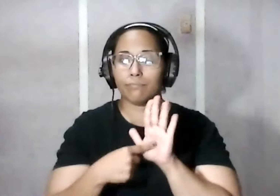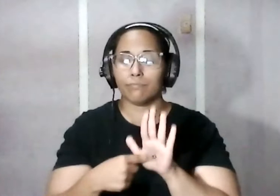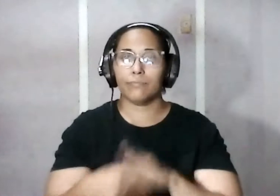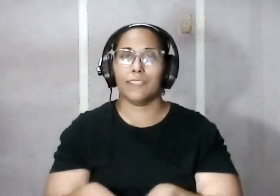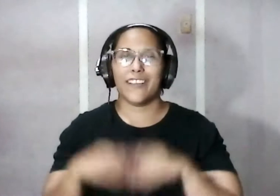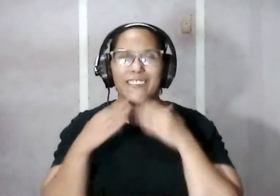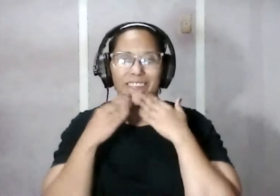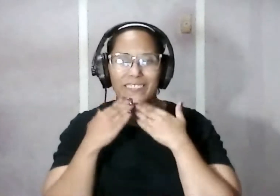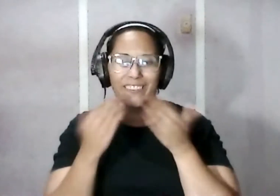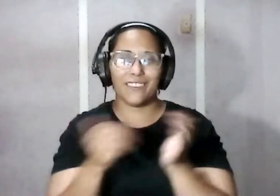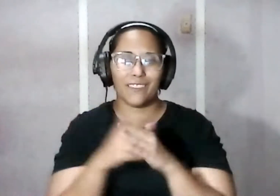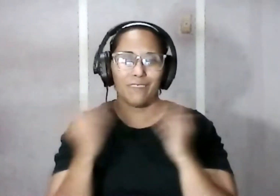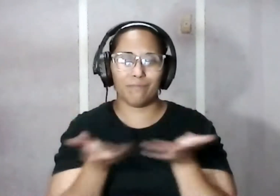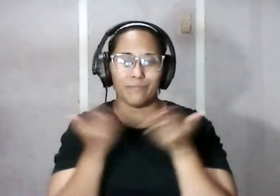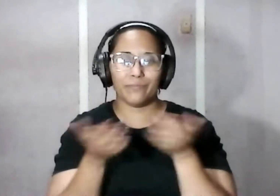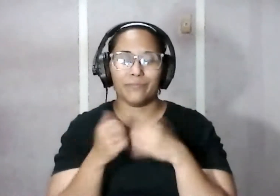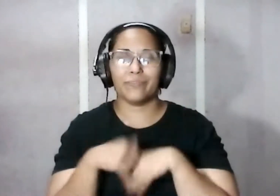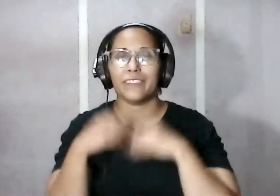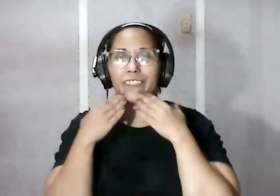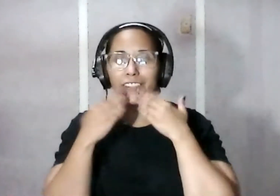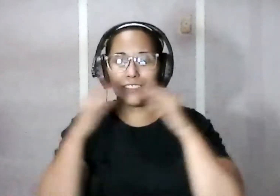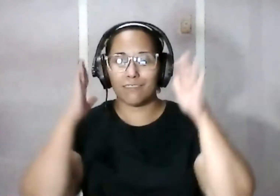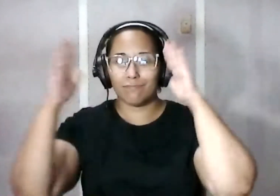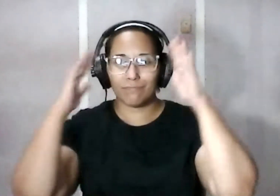acompañándonos gracias Eric un saludo